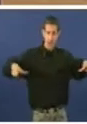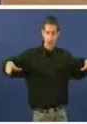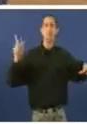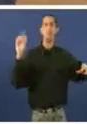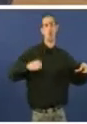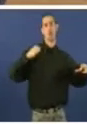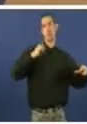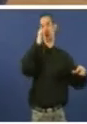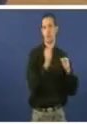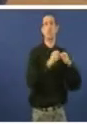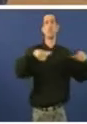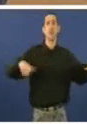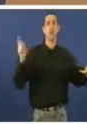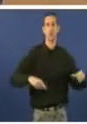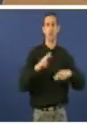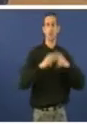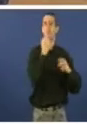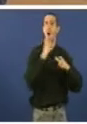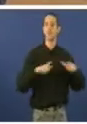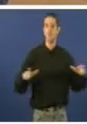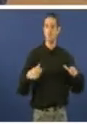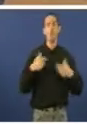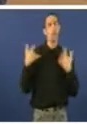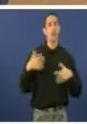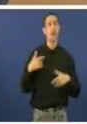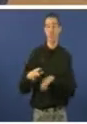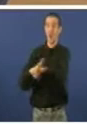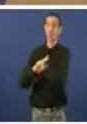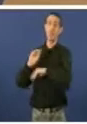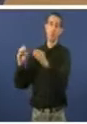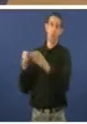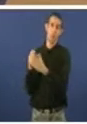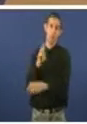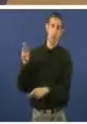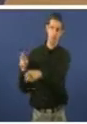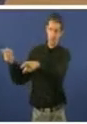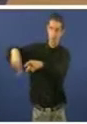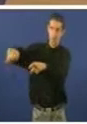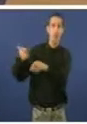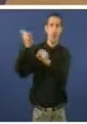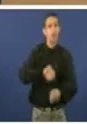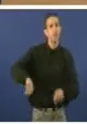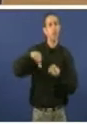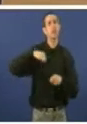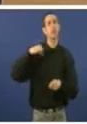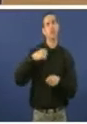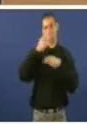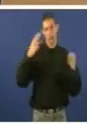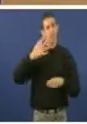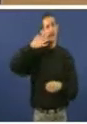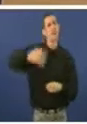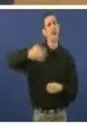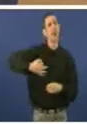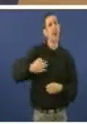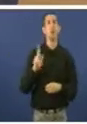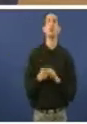Non se preocupe. Me alegra moito que os Alcaldes do Partido Popular estén defendendo a sanidade pública de verdad. en